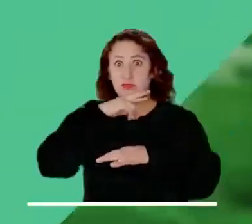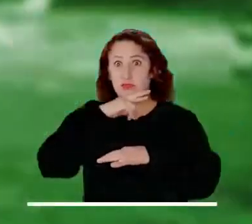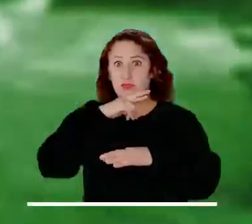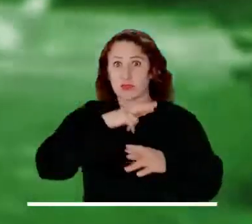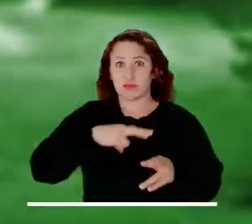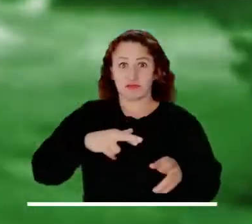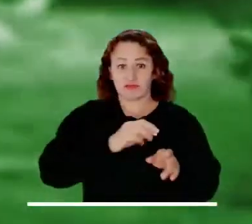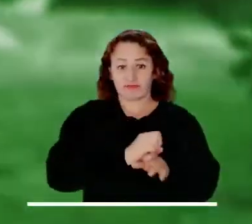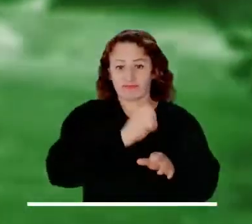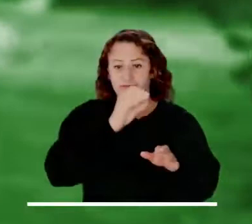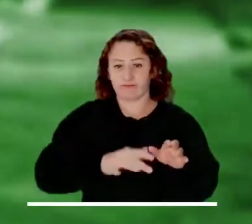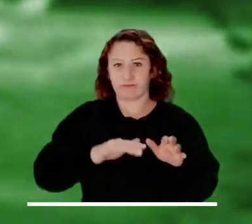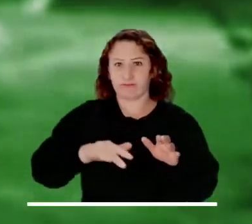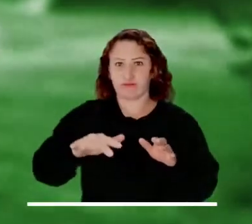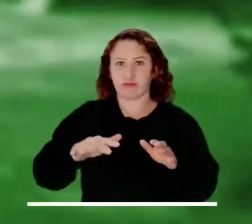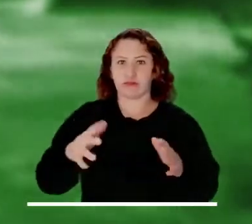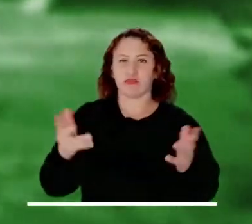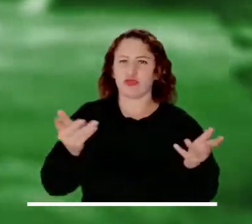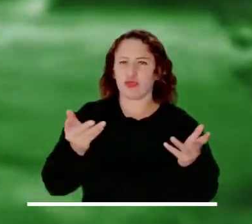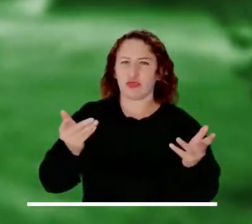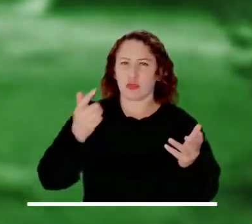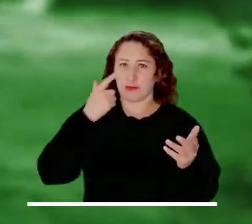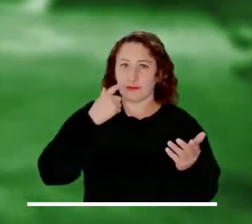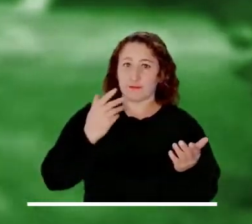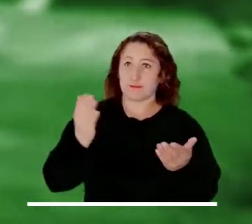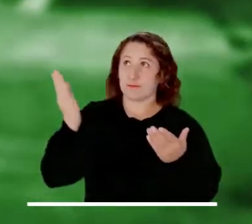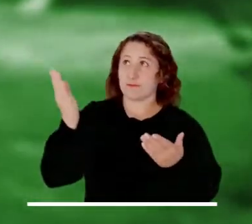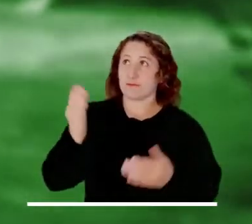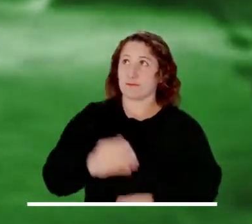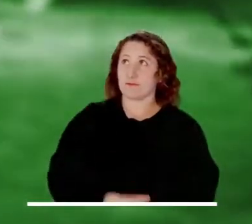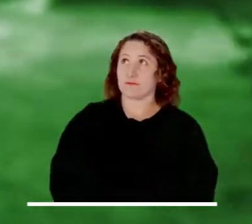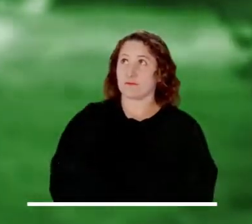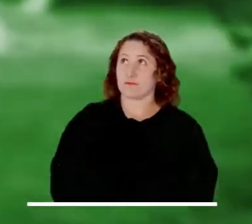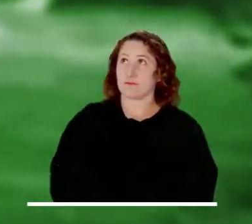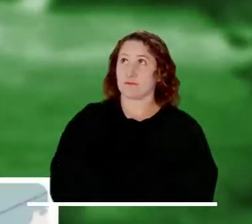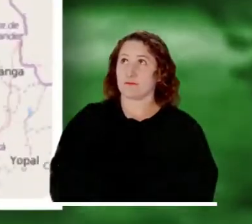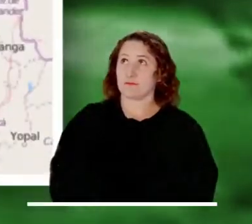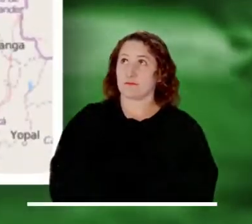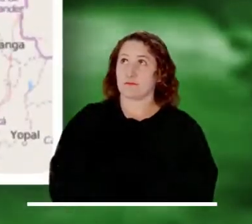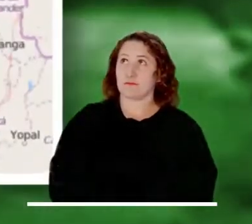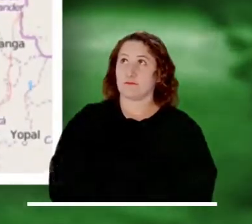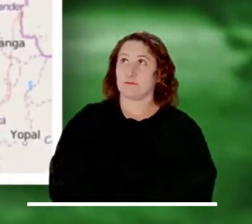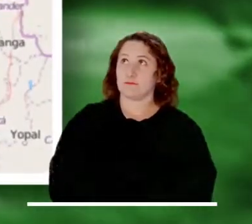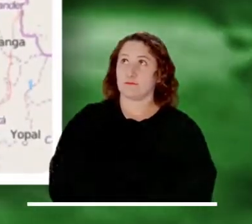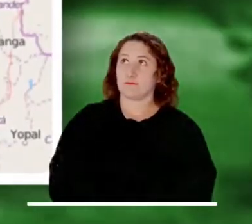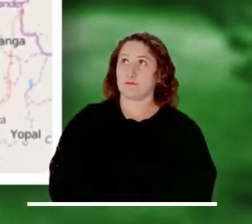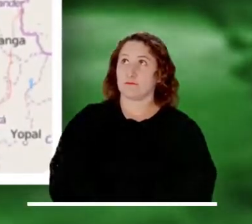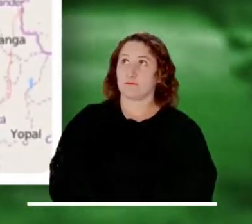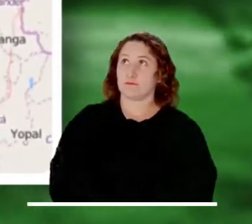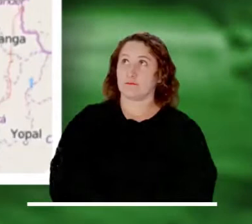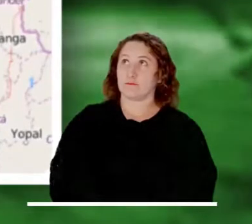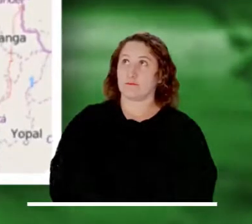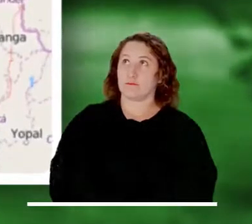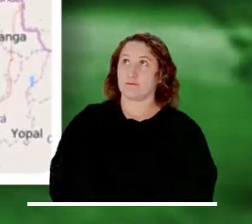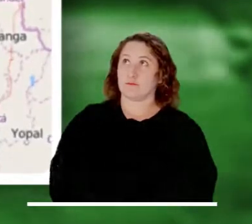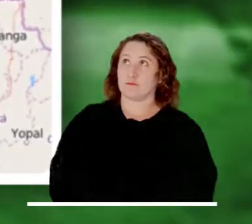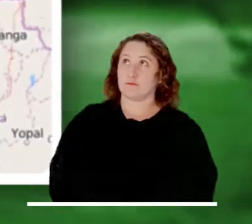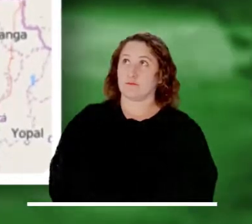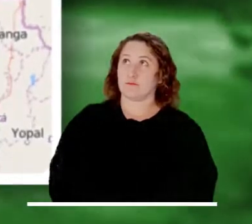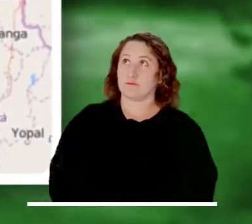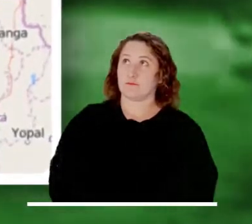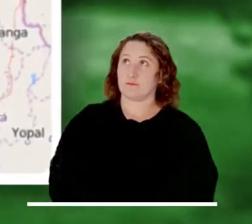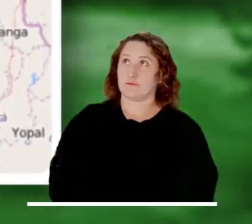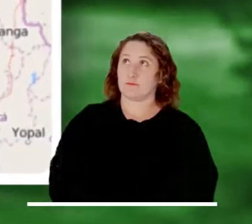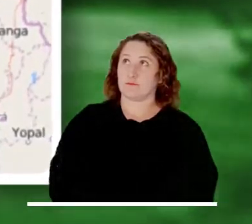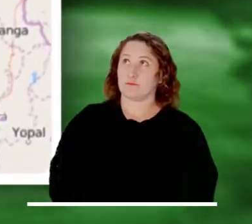alertas que se encuentran activas. Alerta roja por inundaciones del río Magdalena en el margen izquierdo a la altura del